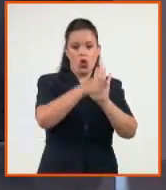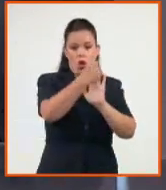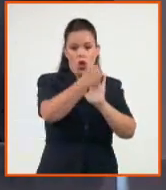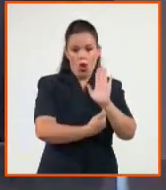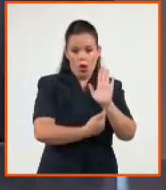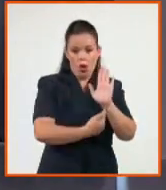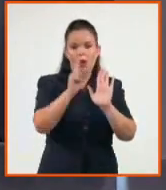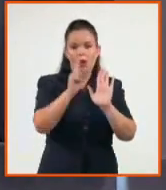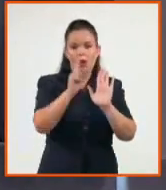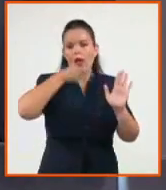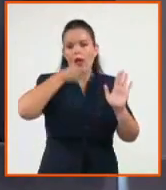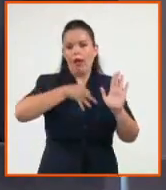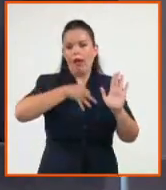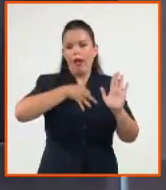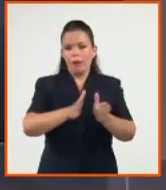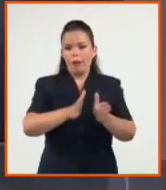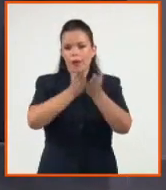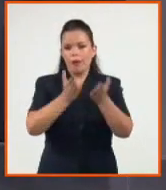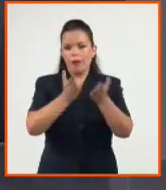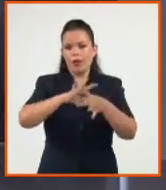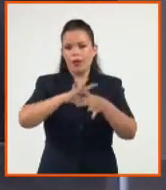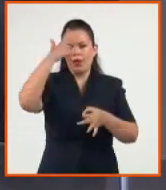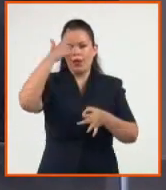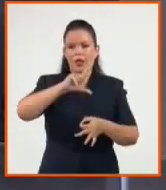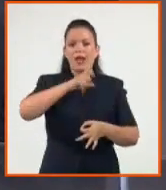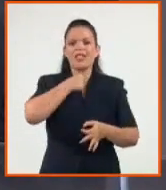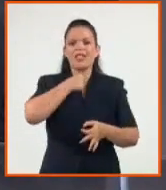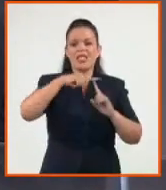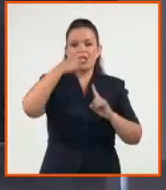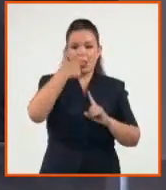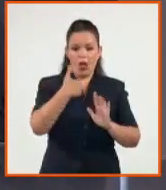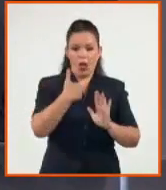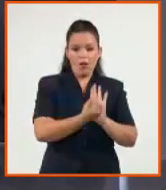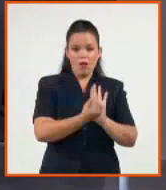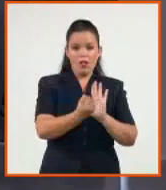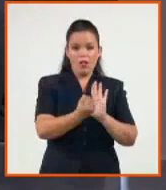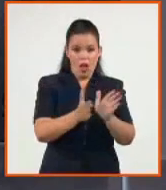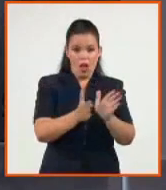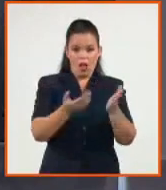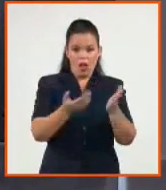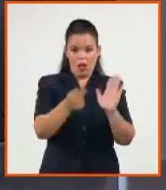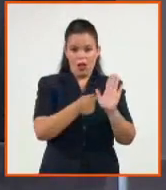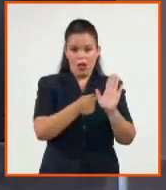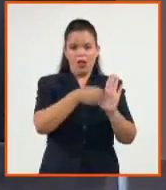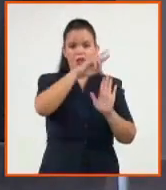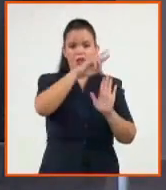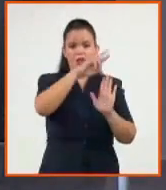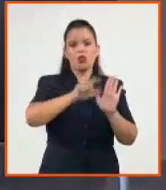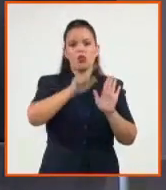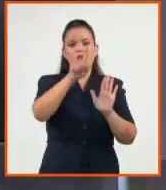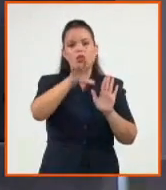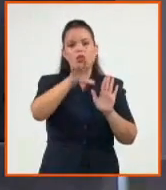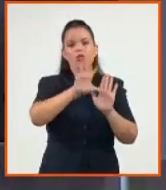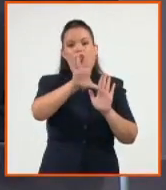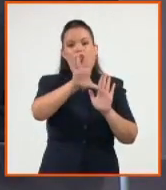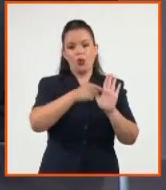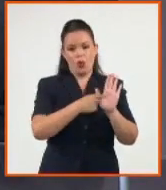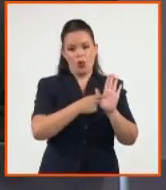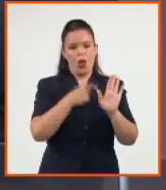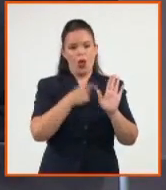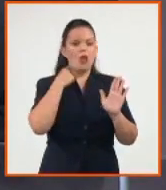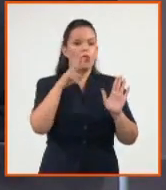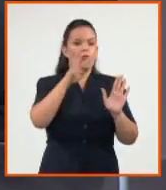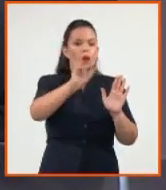la República de Cuba, se publicó la resolución 105 del 2021, que pone en vigor el